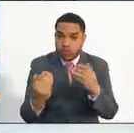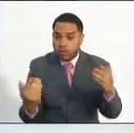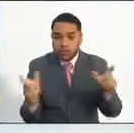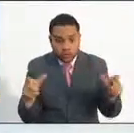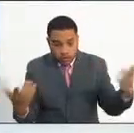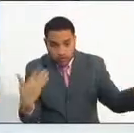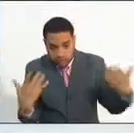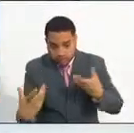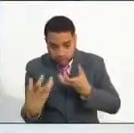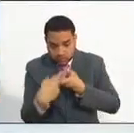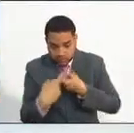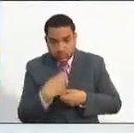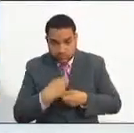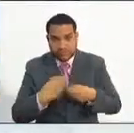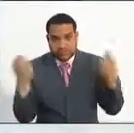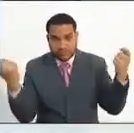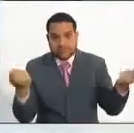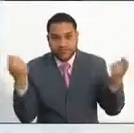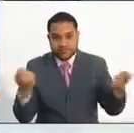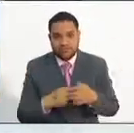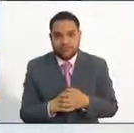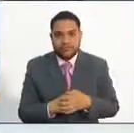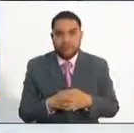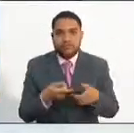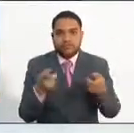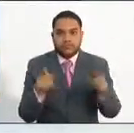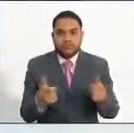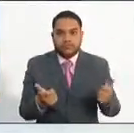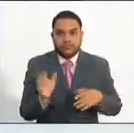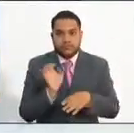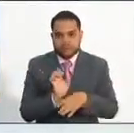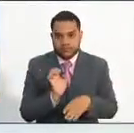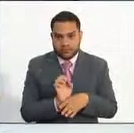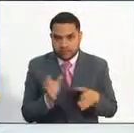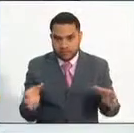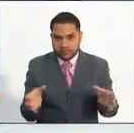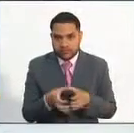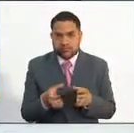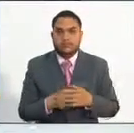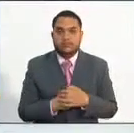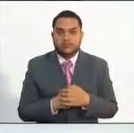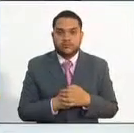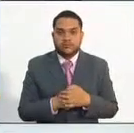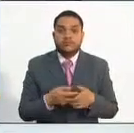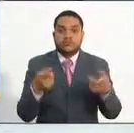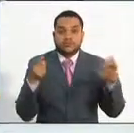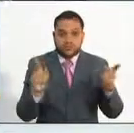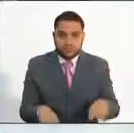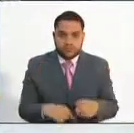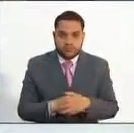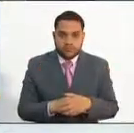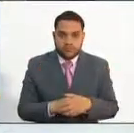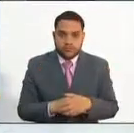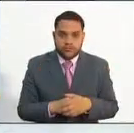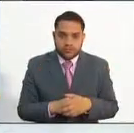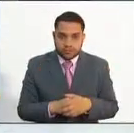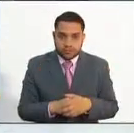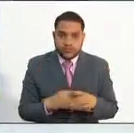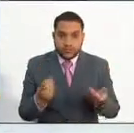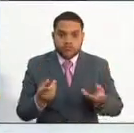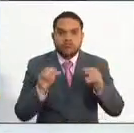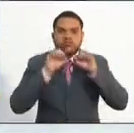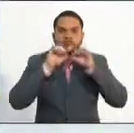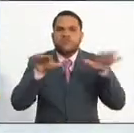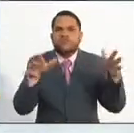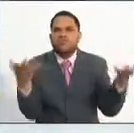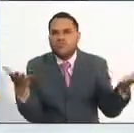todas las partes intervinientes, tanto la aspirante, la entidad, la comisión. Y ello se establece y se hace público a